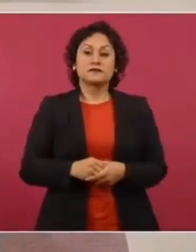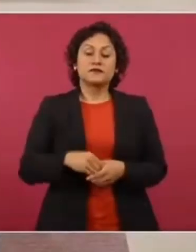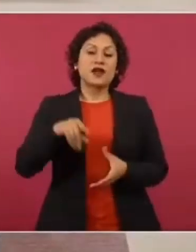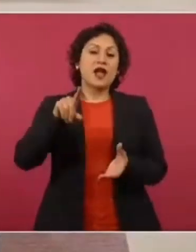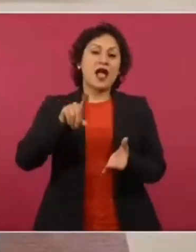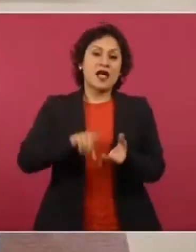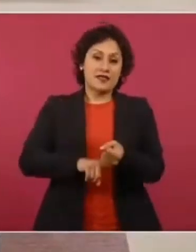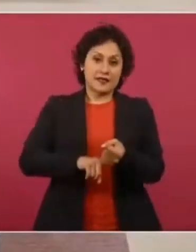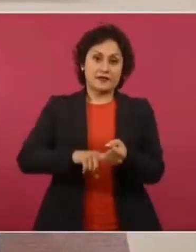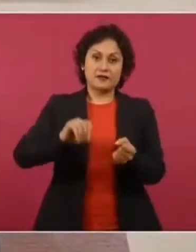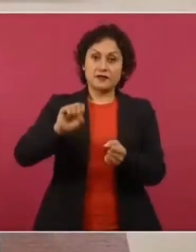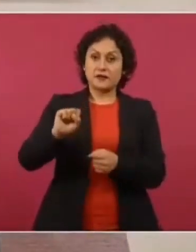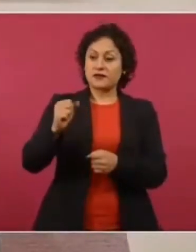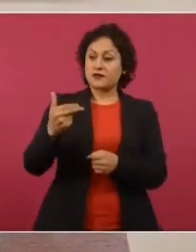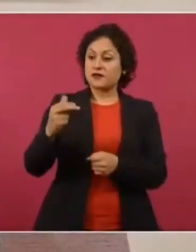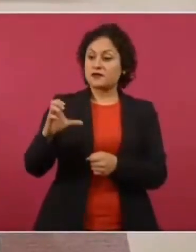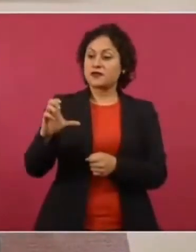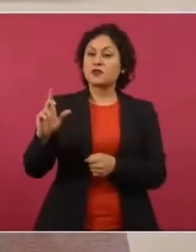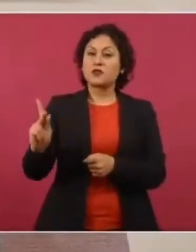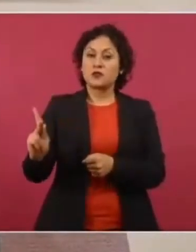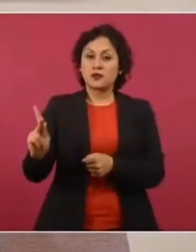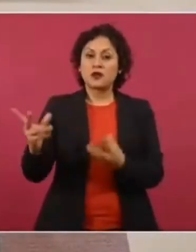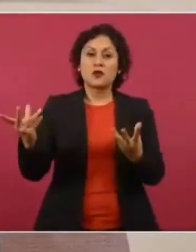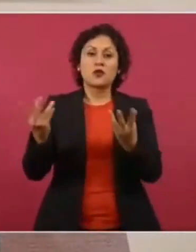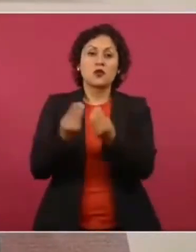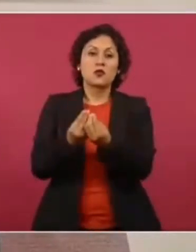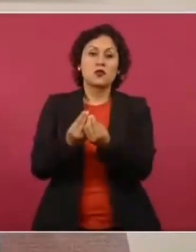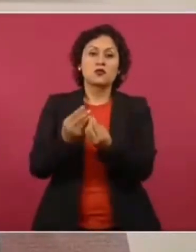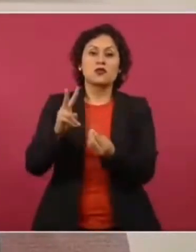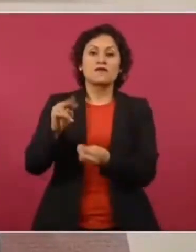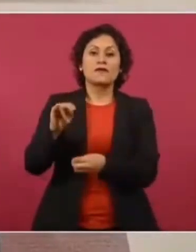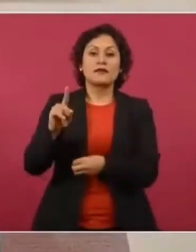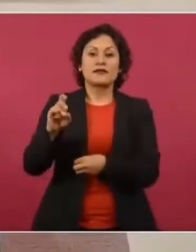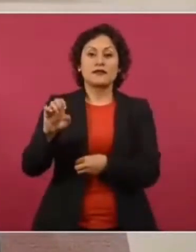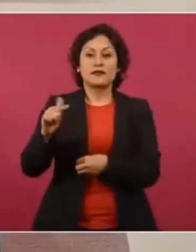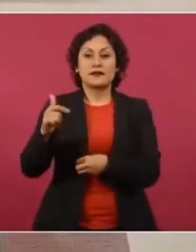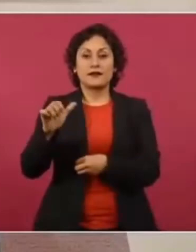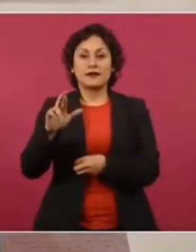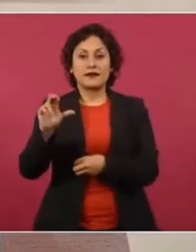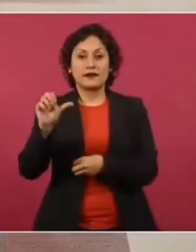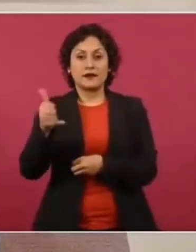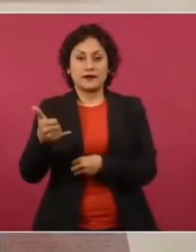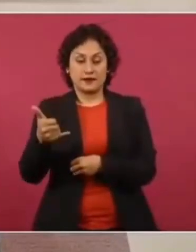con Videgaray, como su brazo derecho,